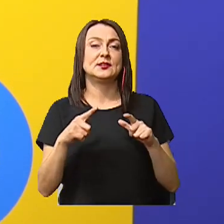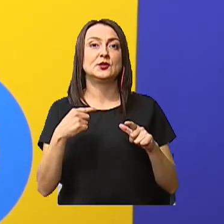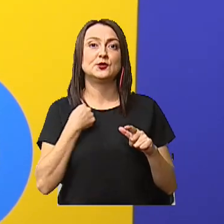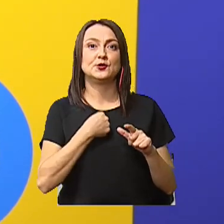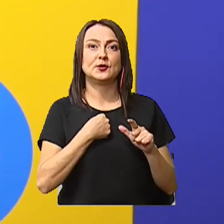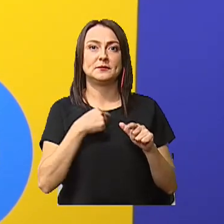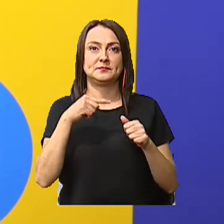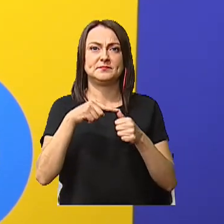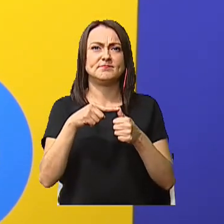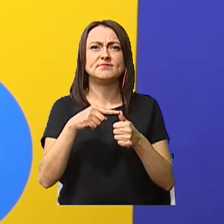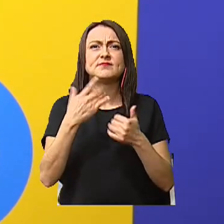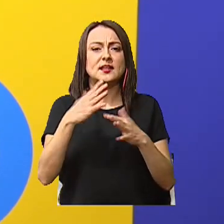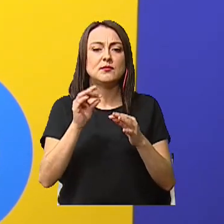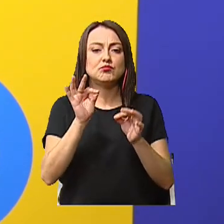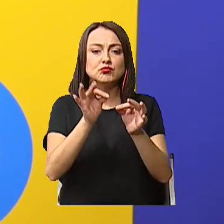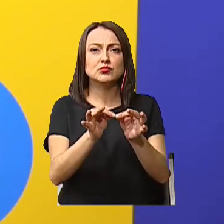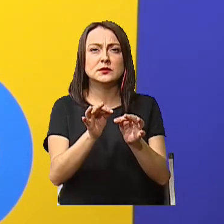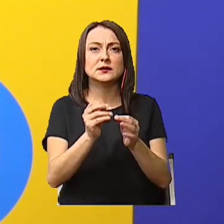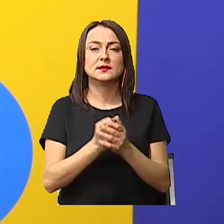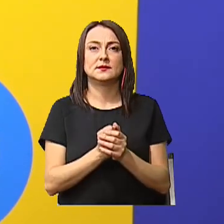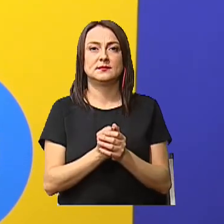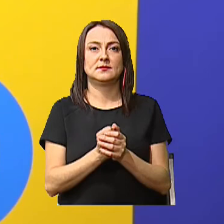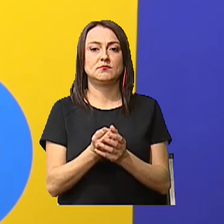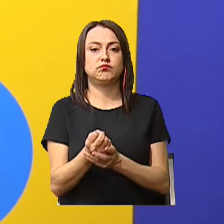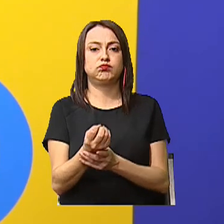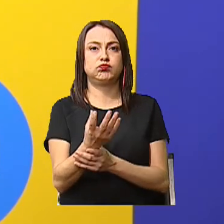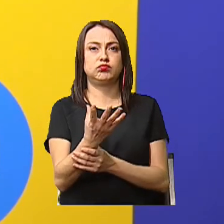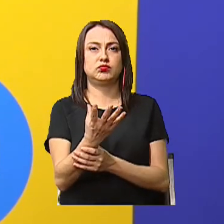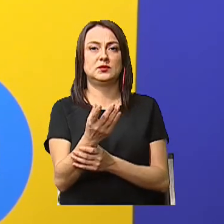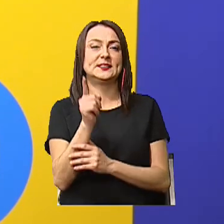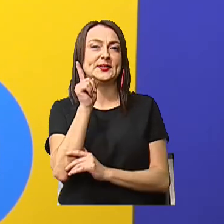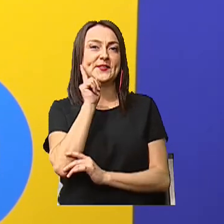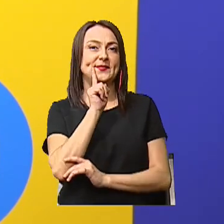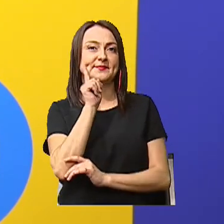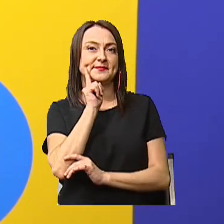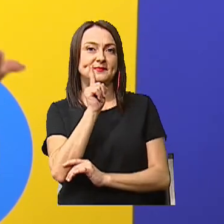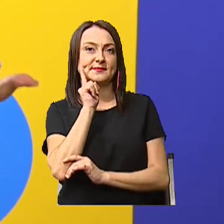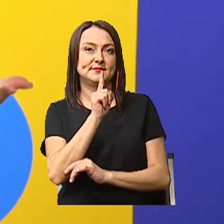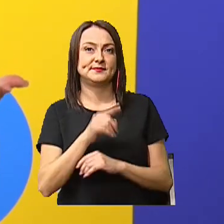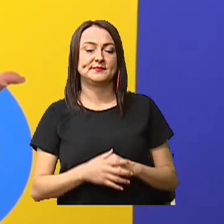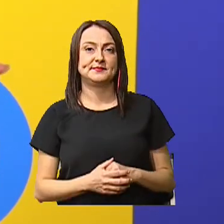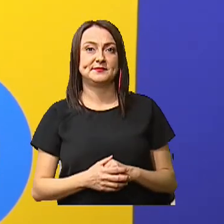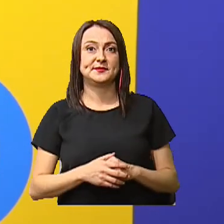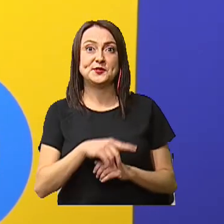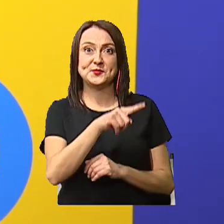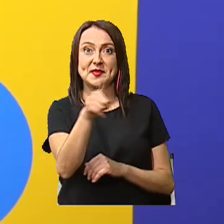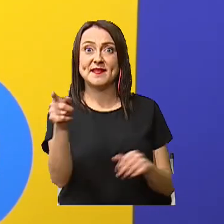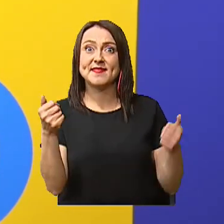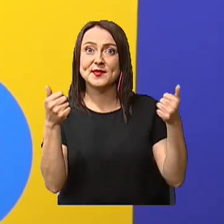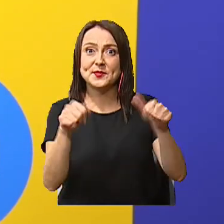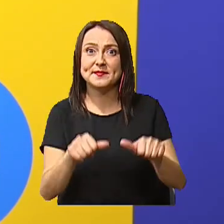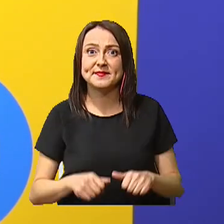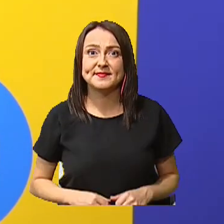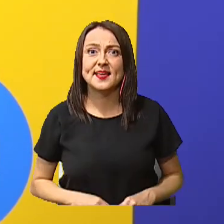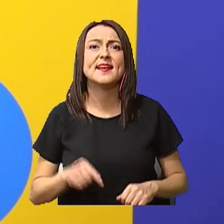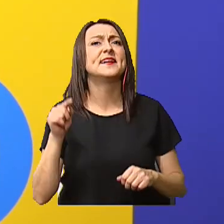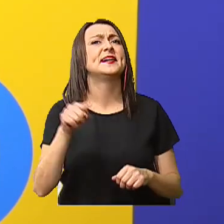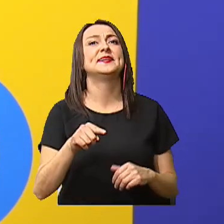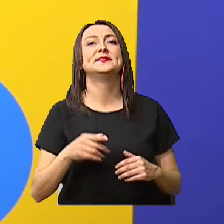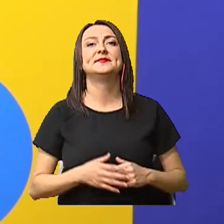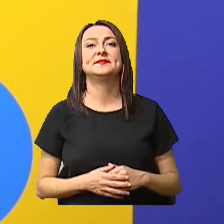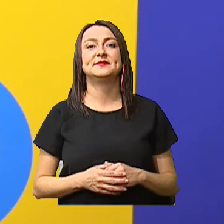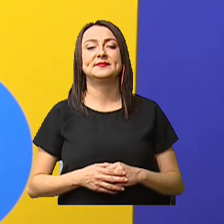Y queda El dispositivo Artificial ¿Les parece? Esto es